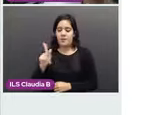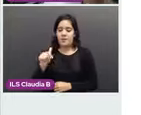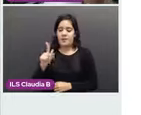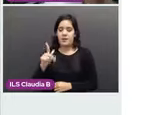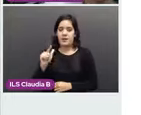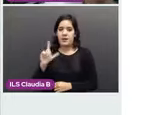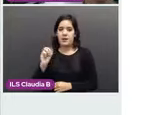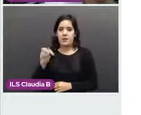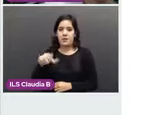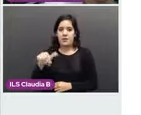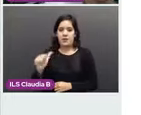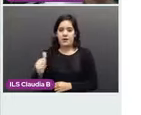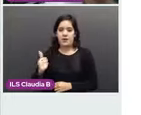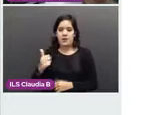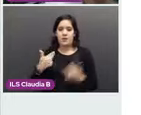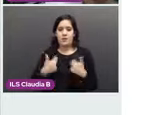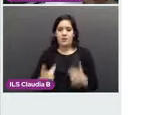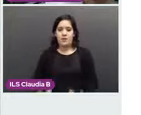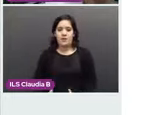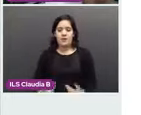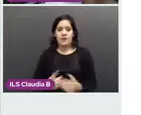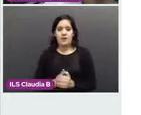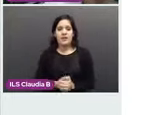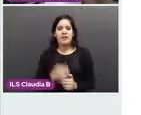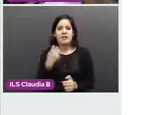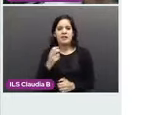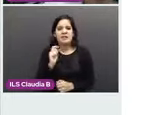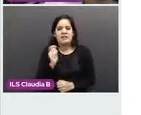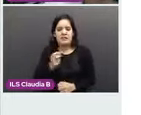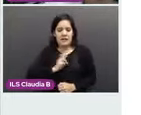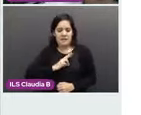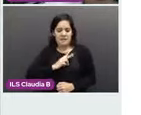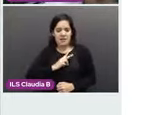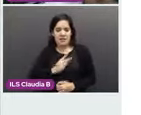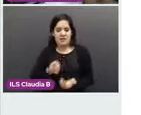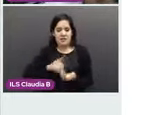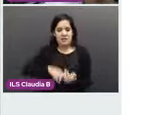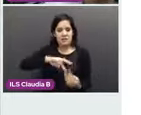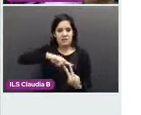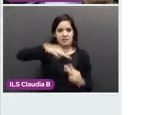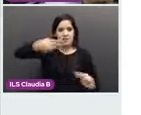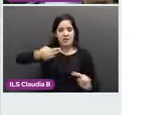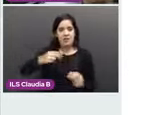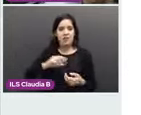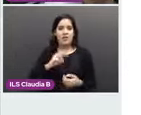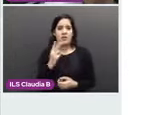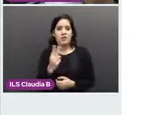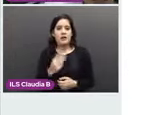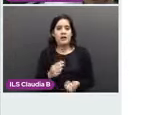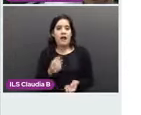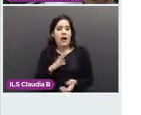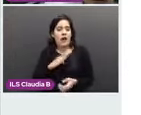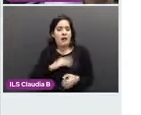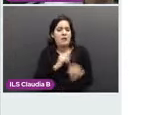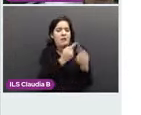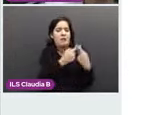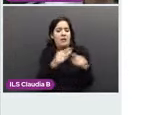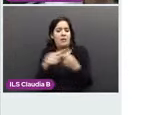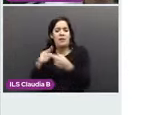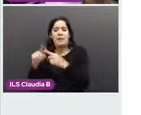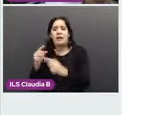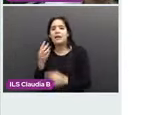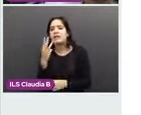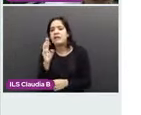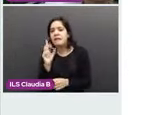papiloma humano es un virus de DNA de doble cadena. Existen aproximadamente 150 genotipos, 30 de estos van a